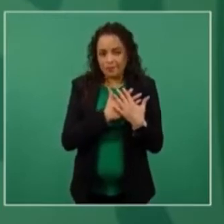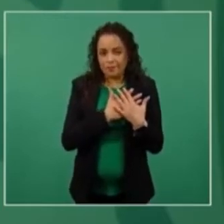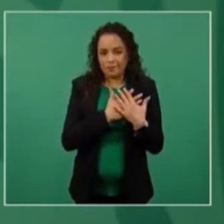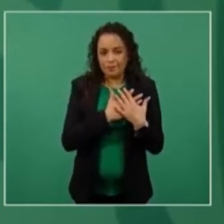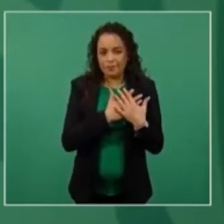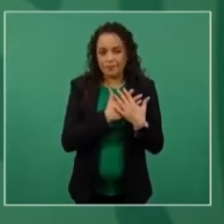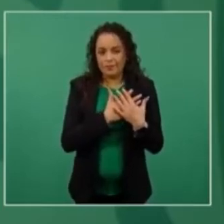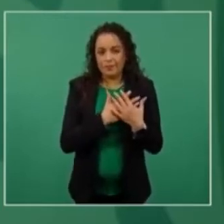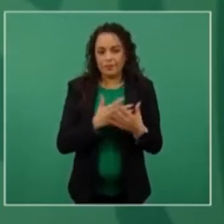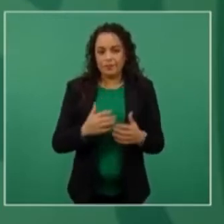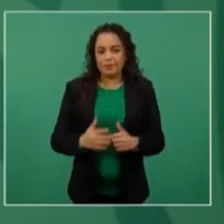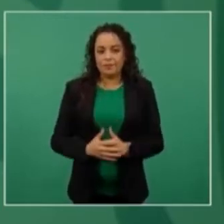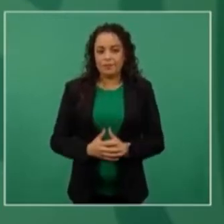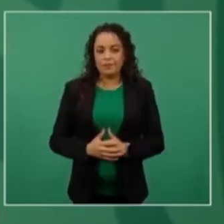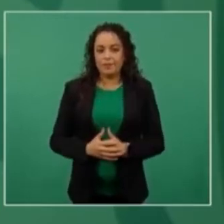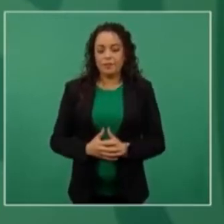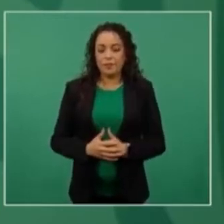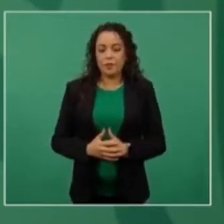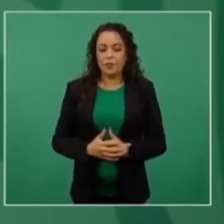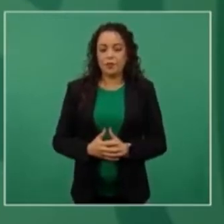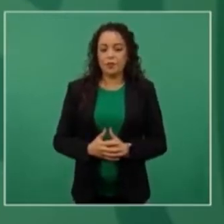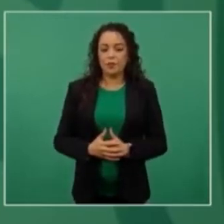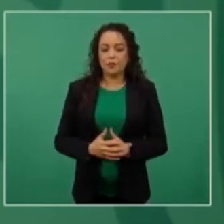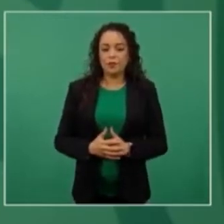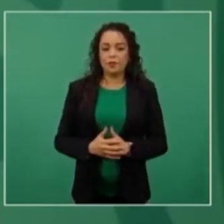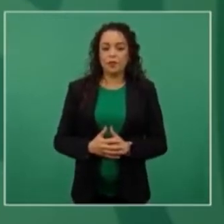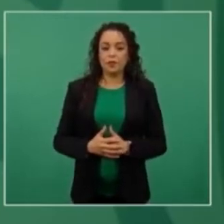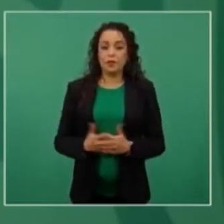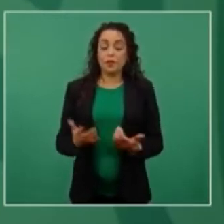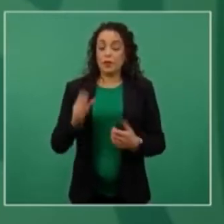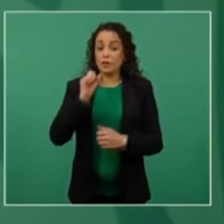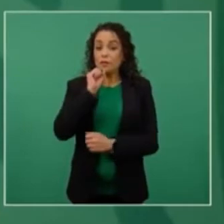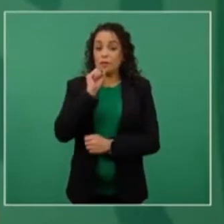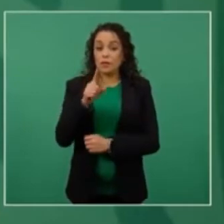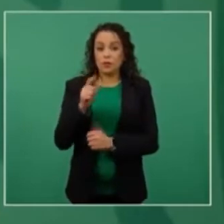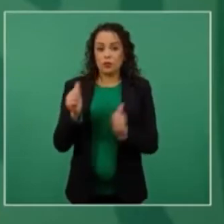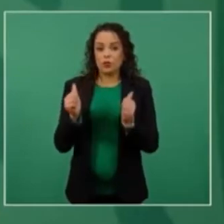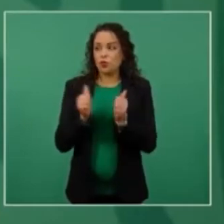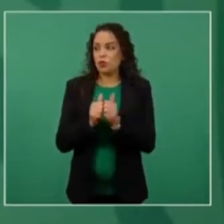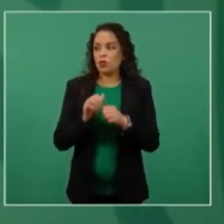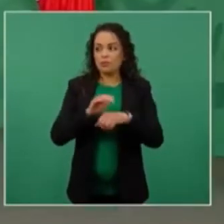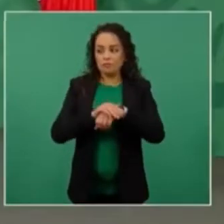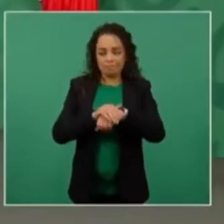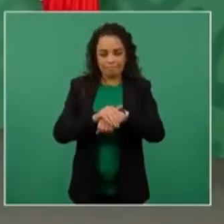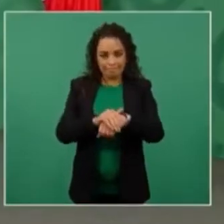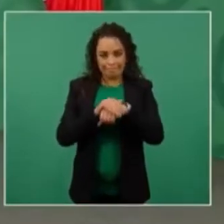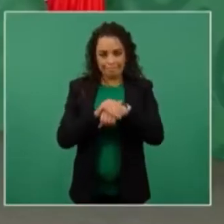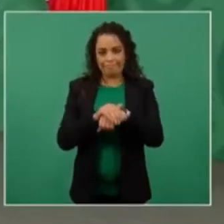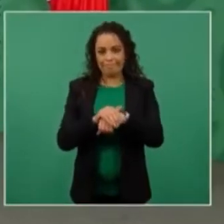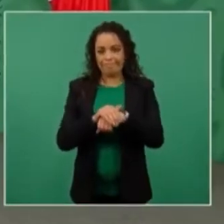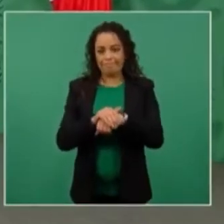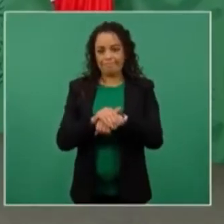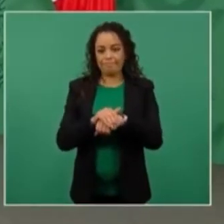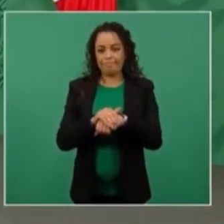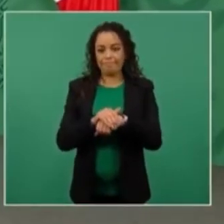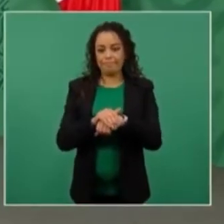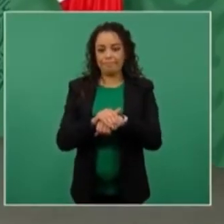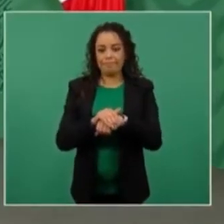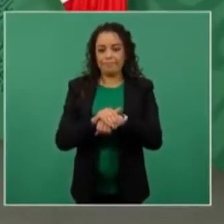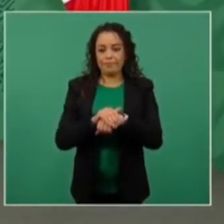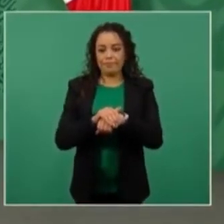también con nuestros amigos con los que